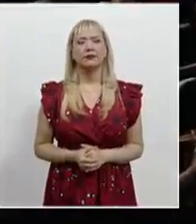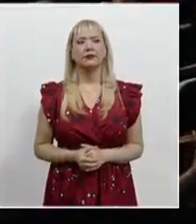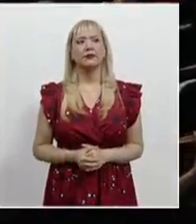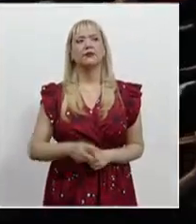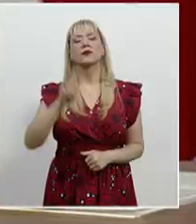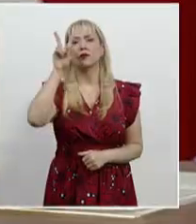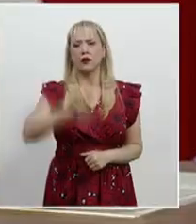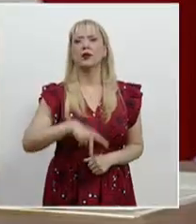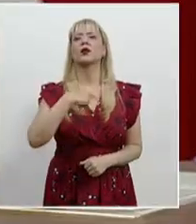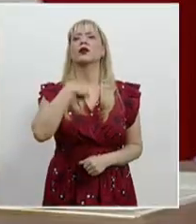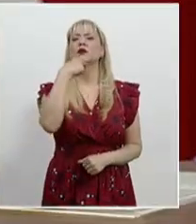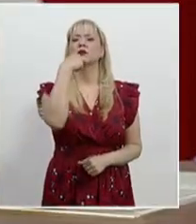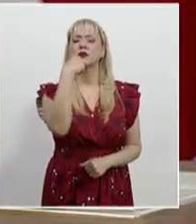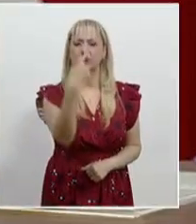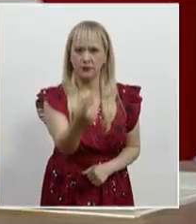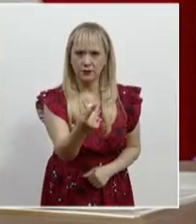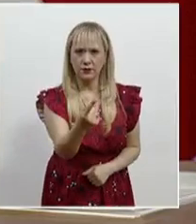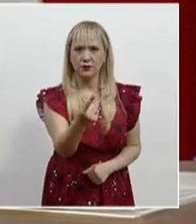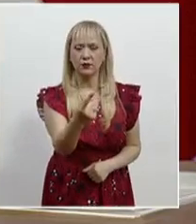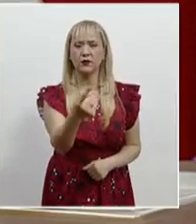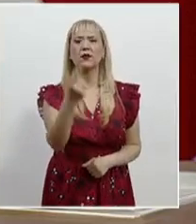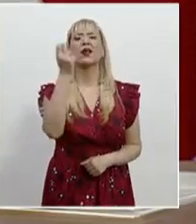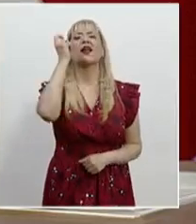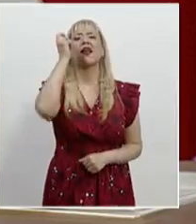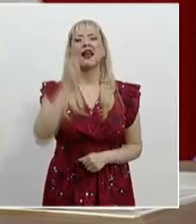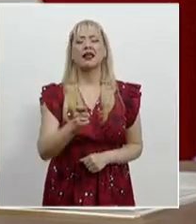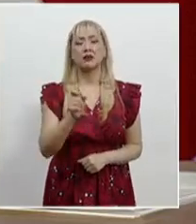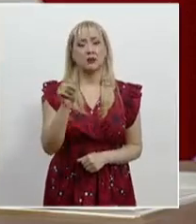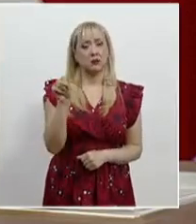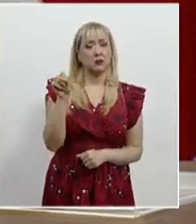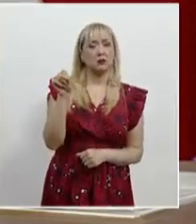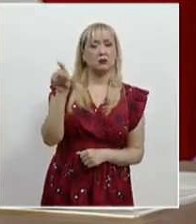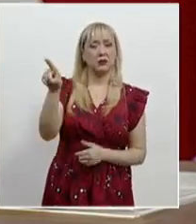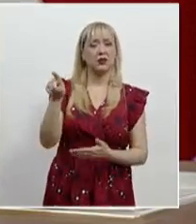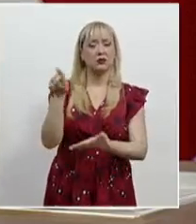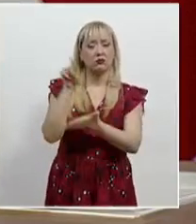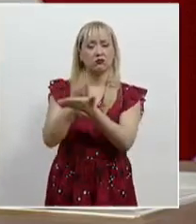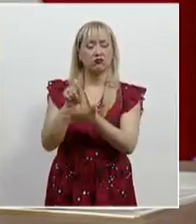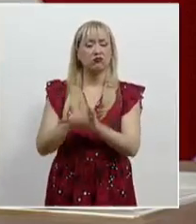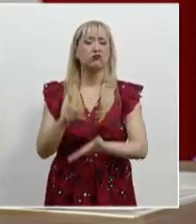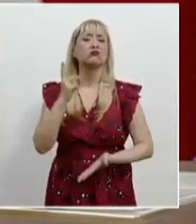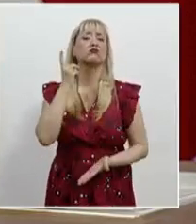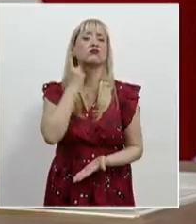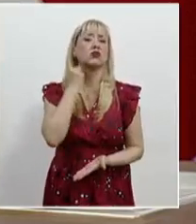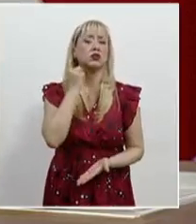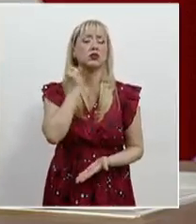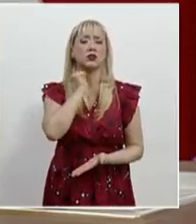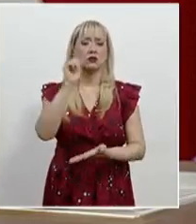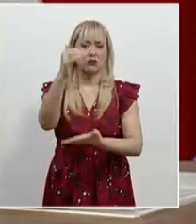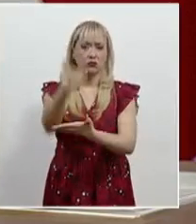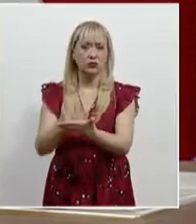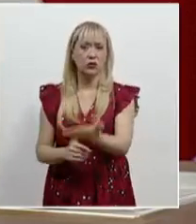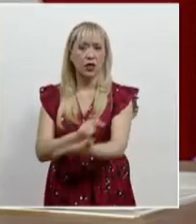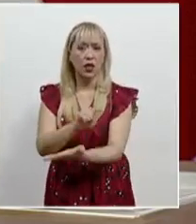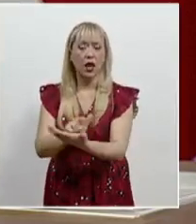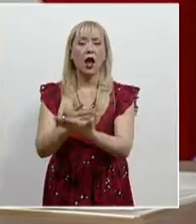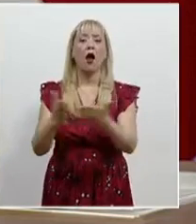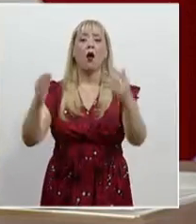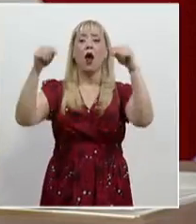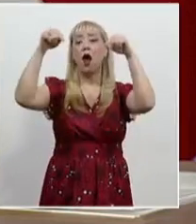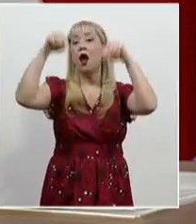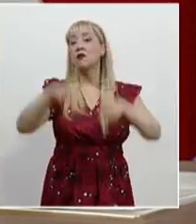Reitero, por determinación del propio constituyente, el Poder Judicial Federal